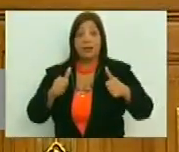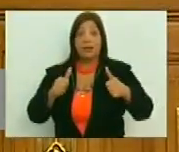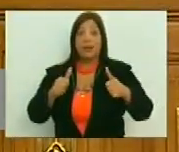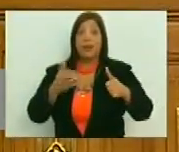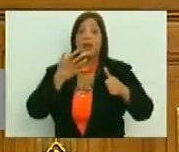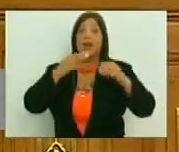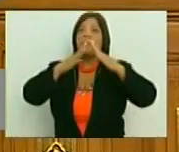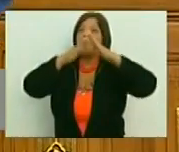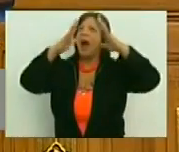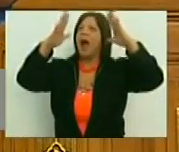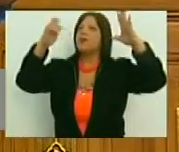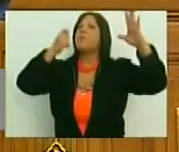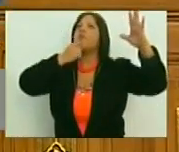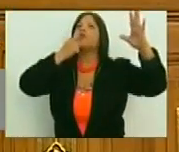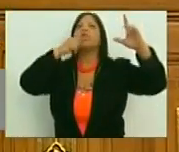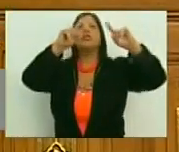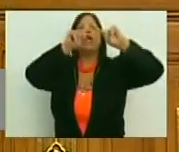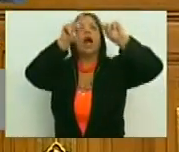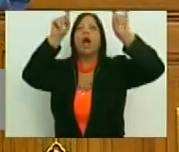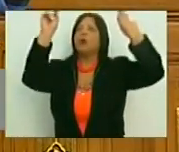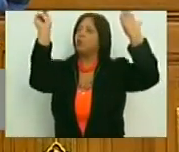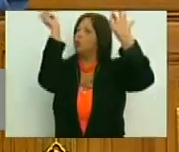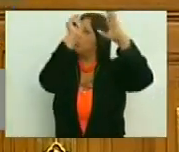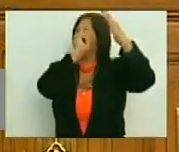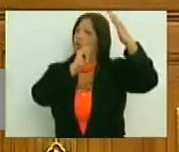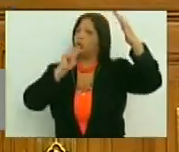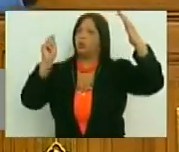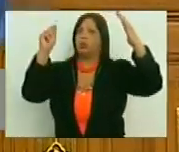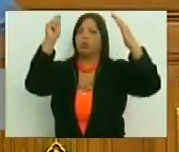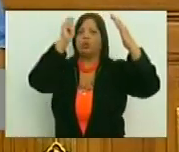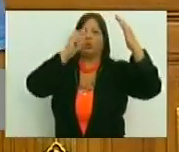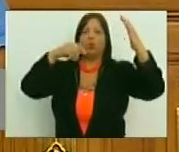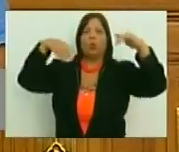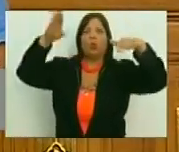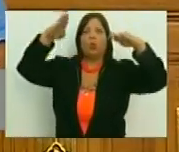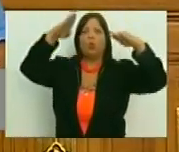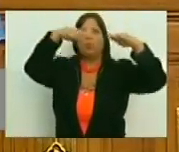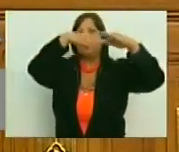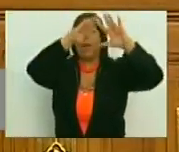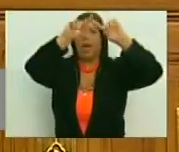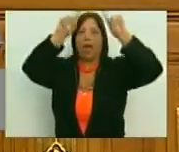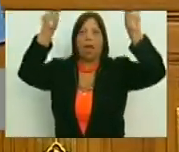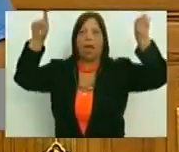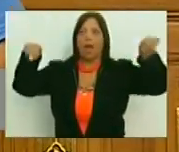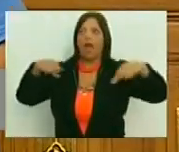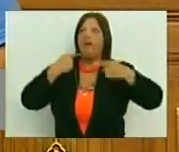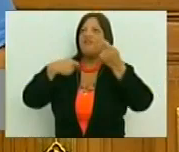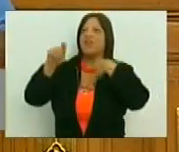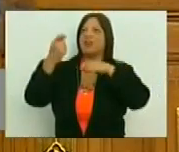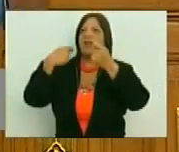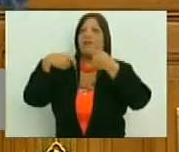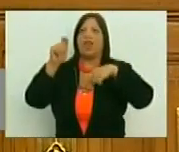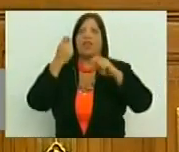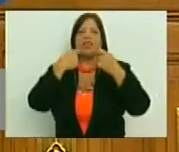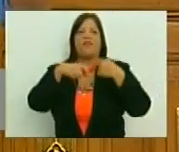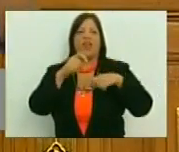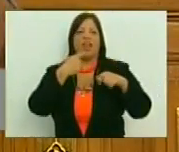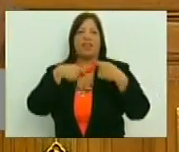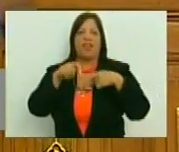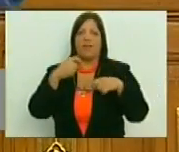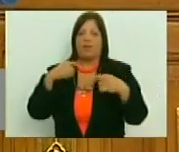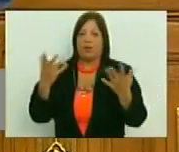una valla bien bonita ahí, diseñada con un producto tóxico, para, para venderte un asunto como